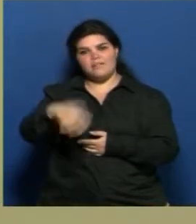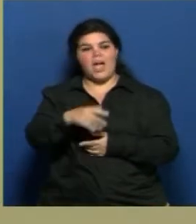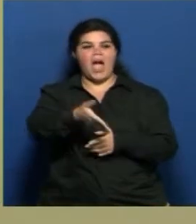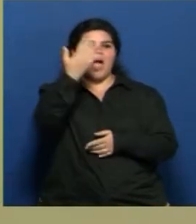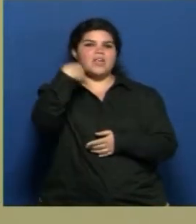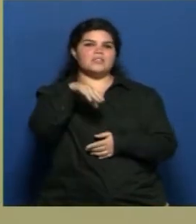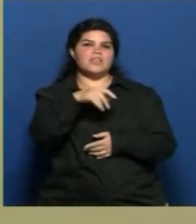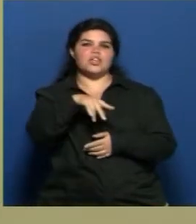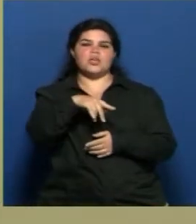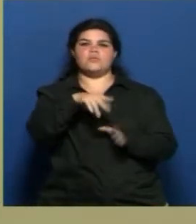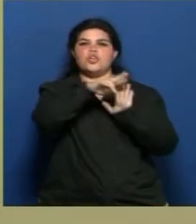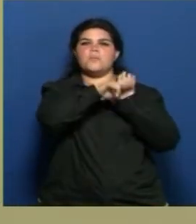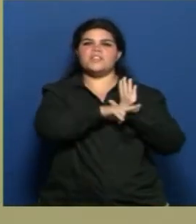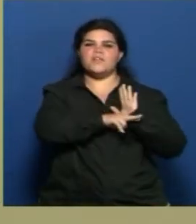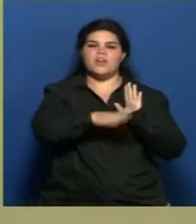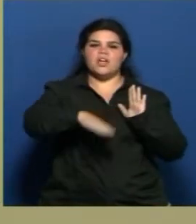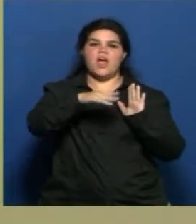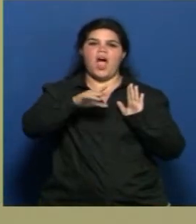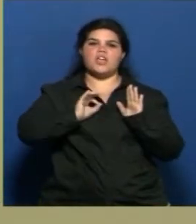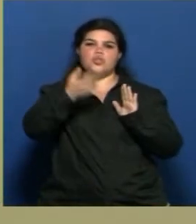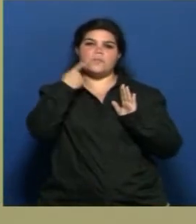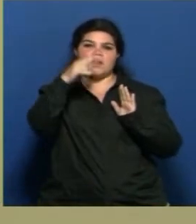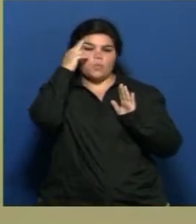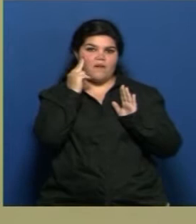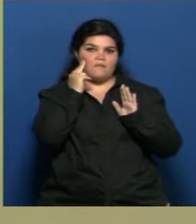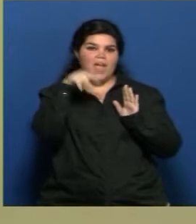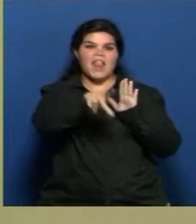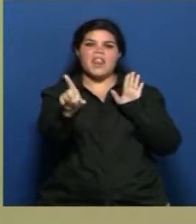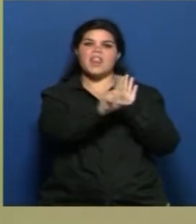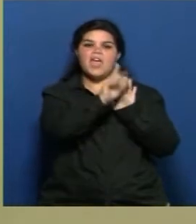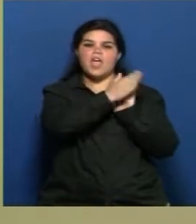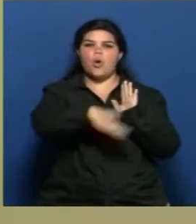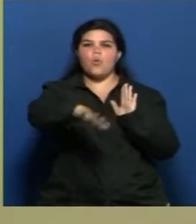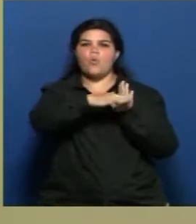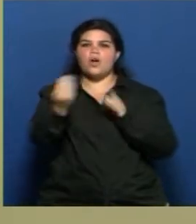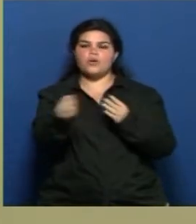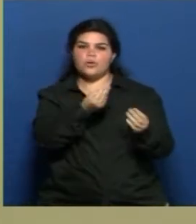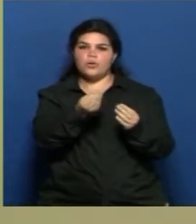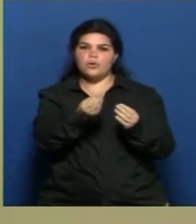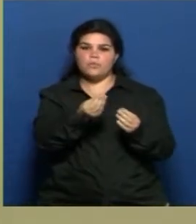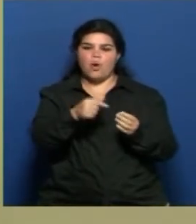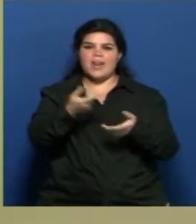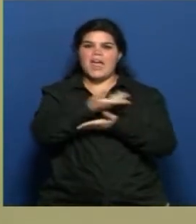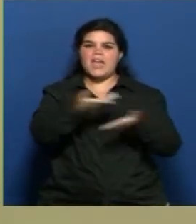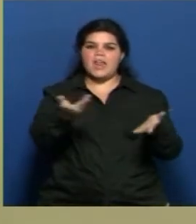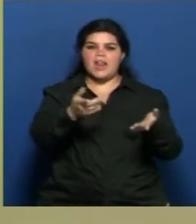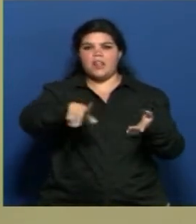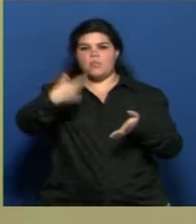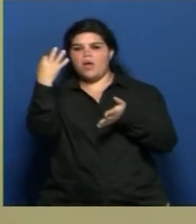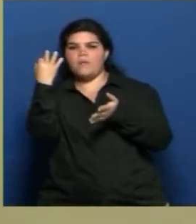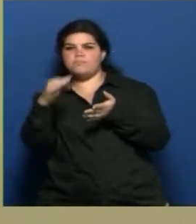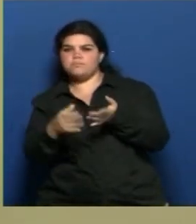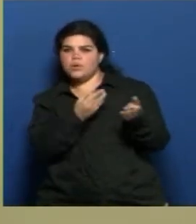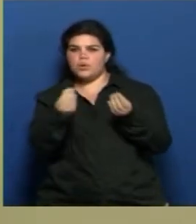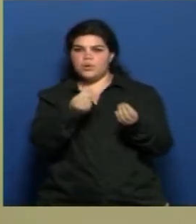2009 de Ley de Uso de Suelos y Ordenamiento Territorial. Vamos de lo general a lo particular. ¿Por qué es importante tener un Plan de